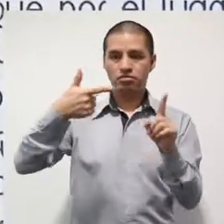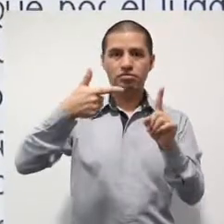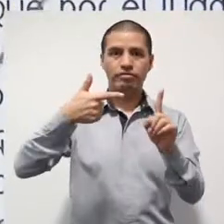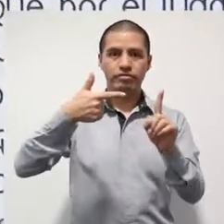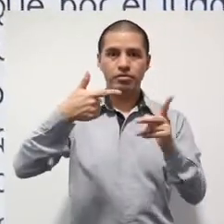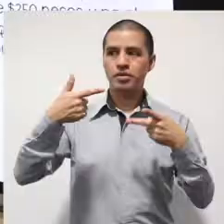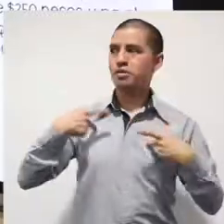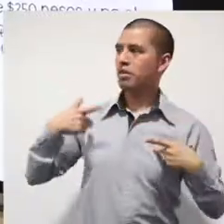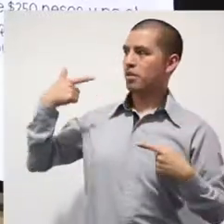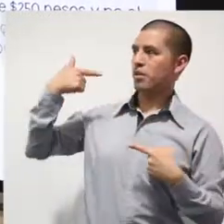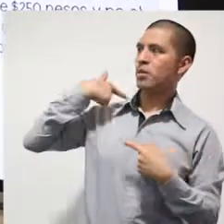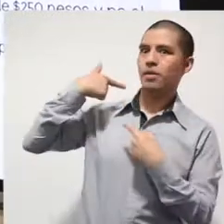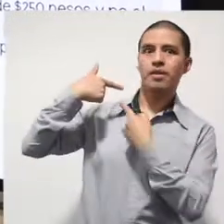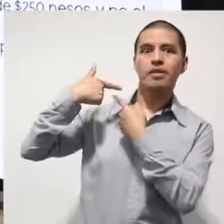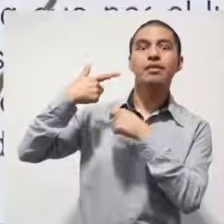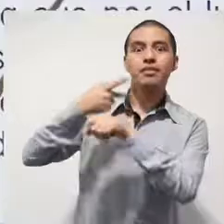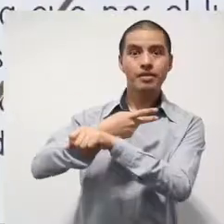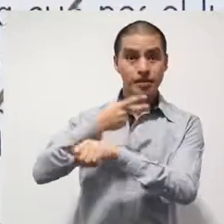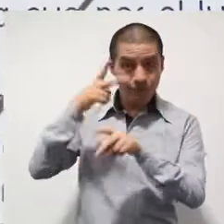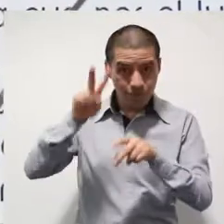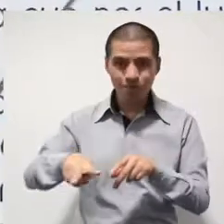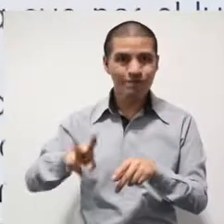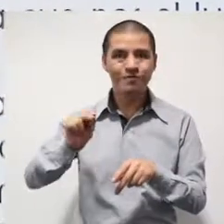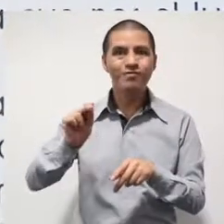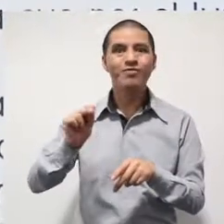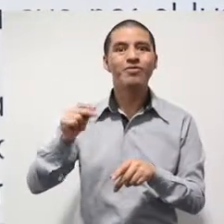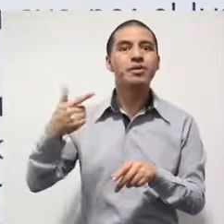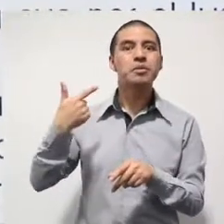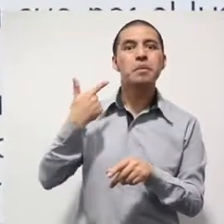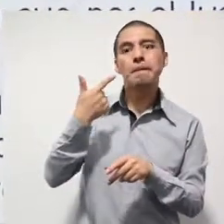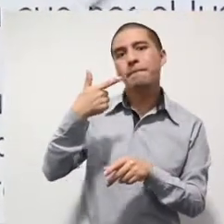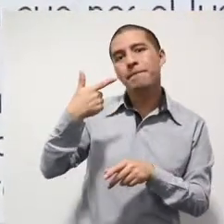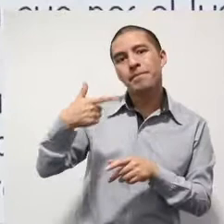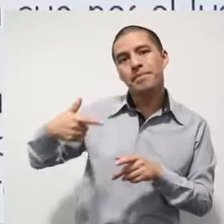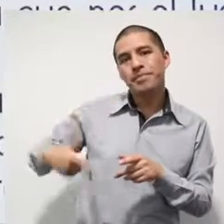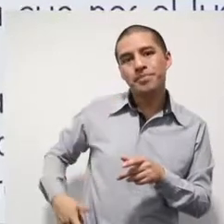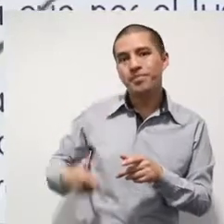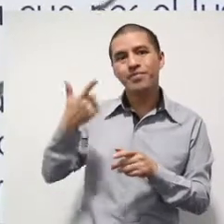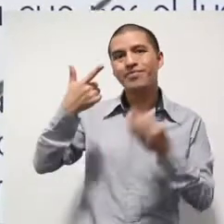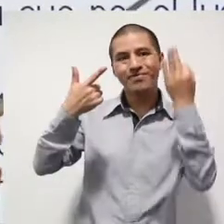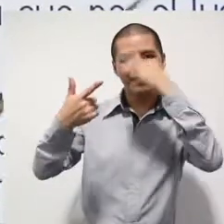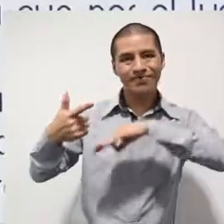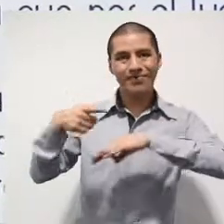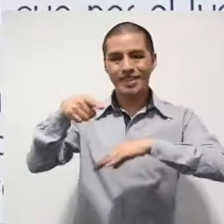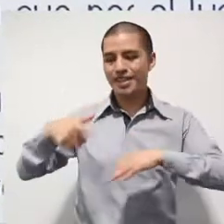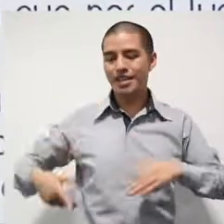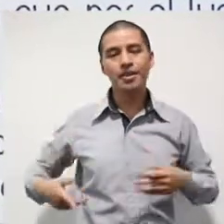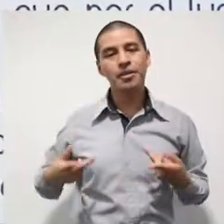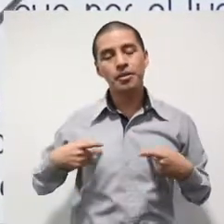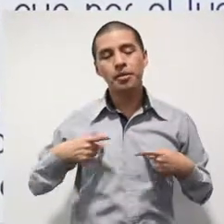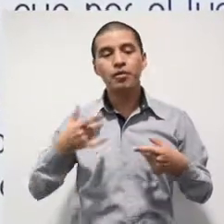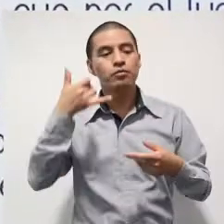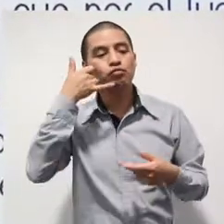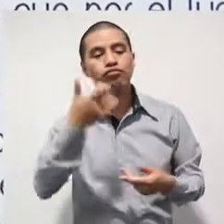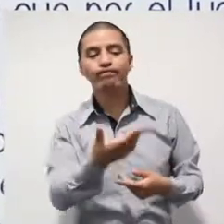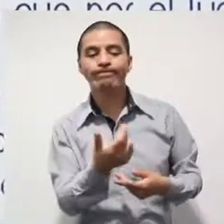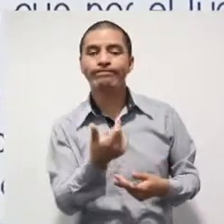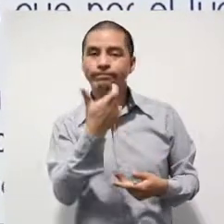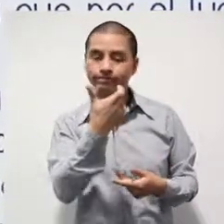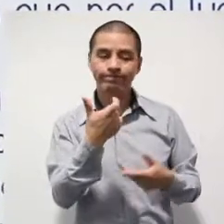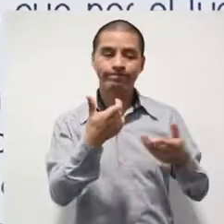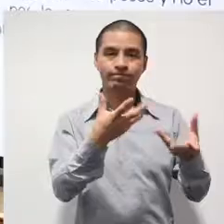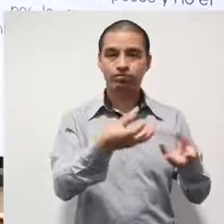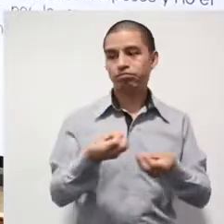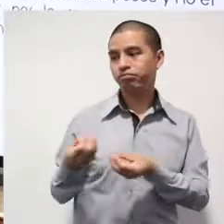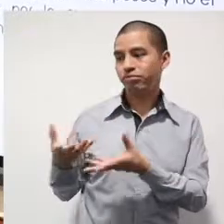no sabes que no es real. Resultó ser una pistola de municiones, desapoderó del teléfono celular, de dinero en